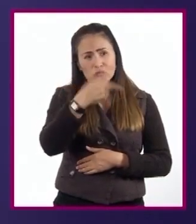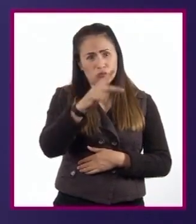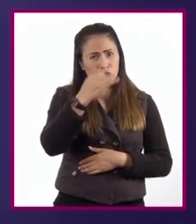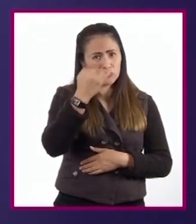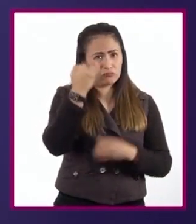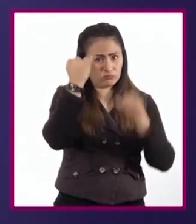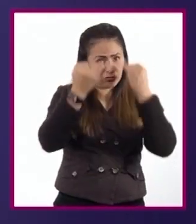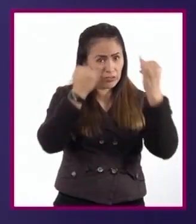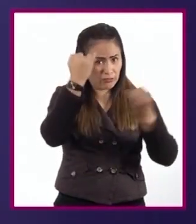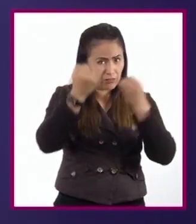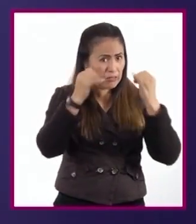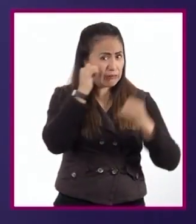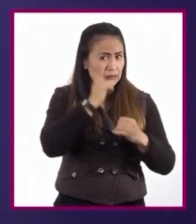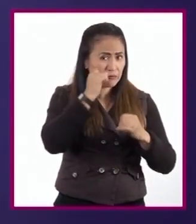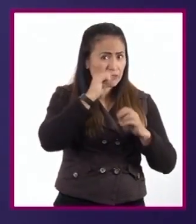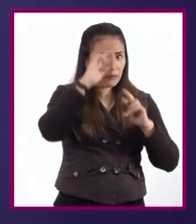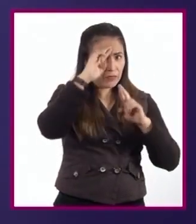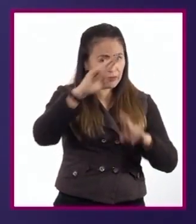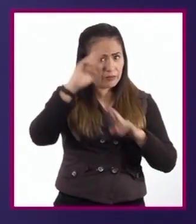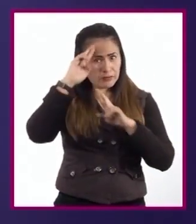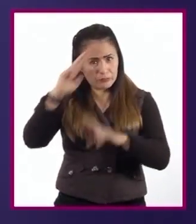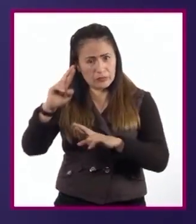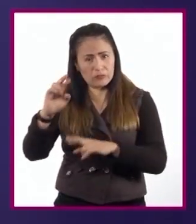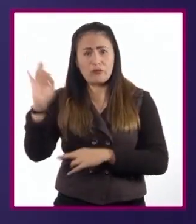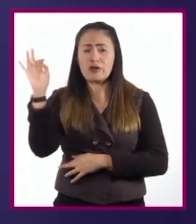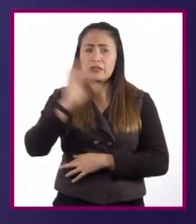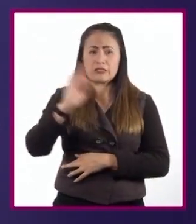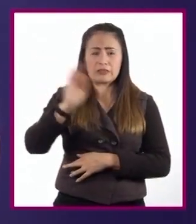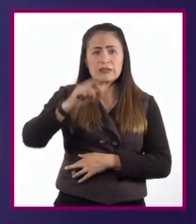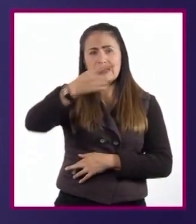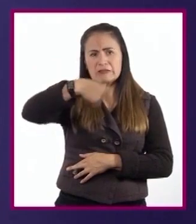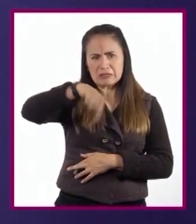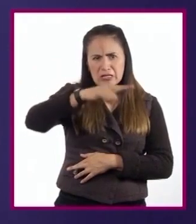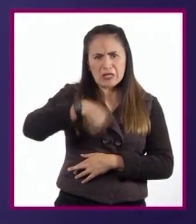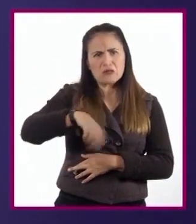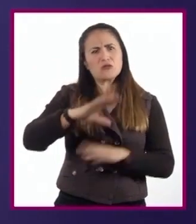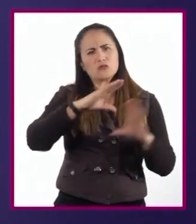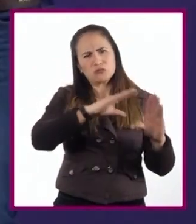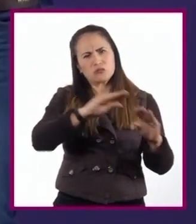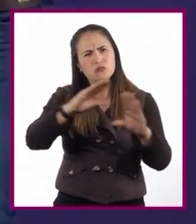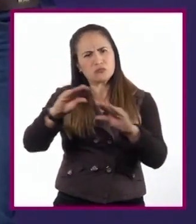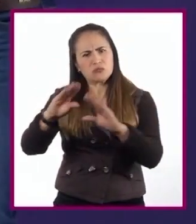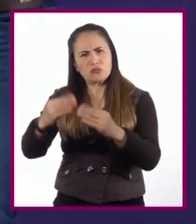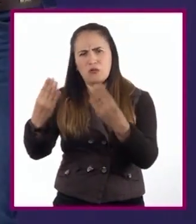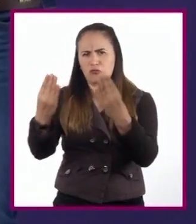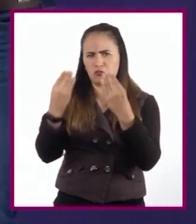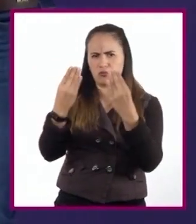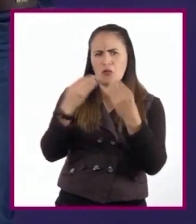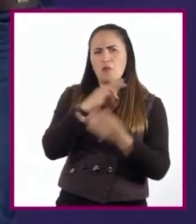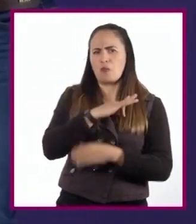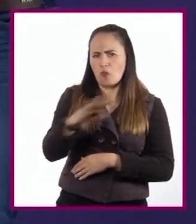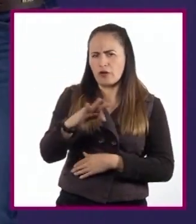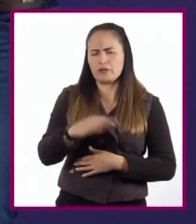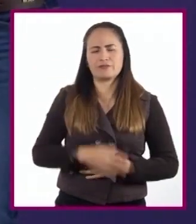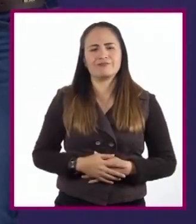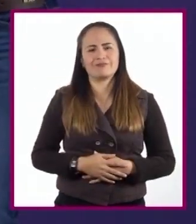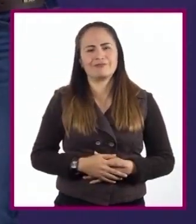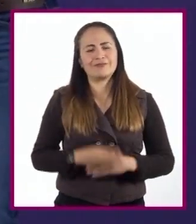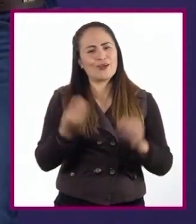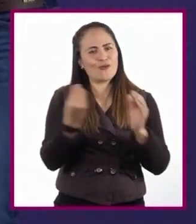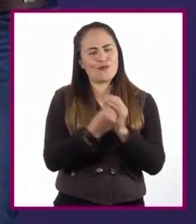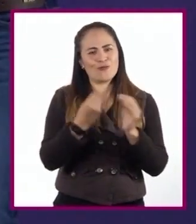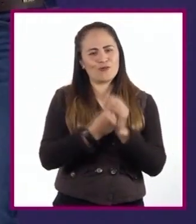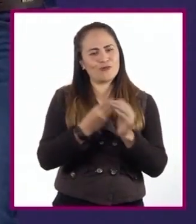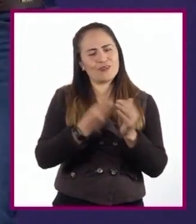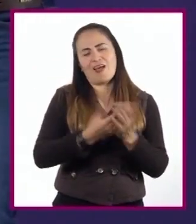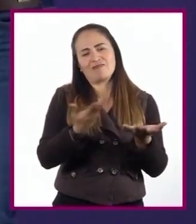demás y quizá ellos también tengan algo que enseñarnos. Estamos llegando al final de nuestra sesión.